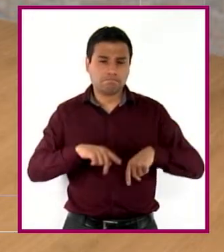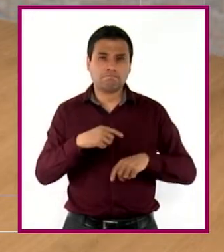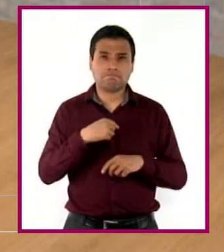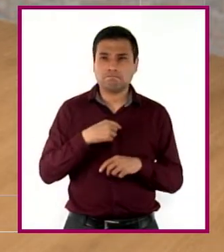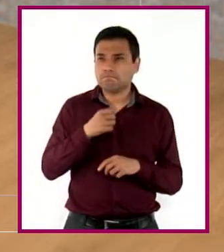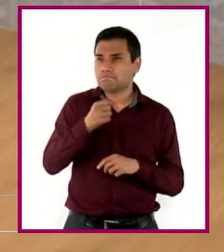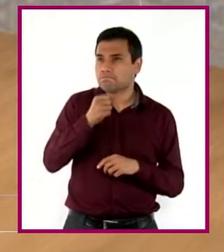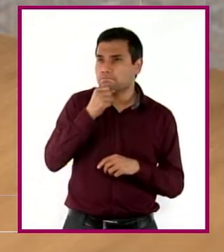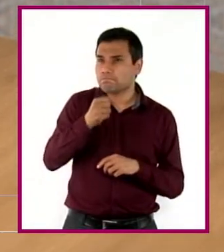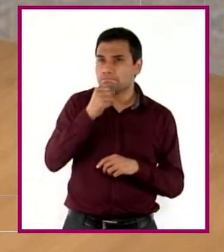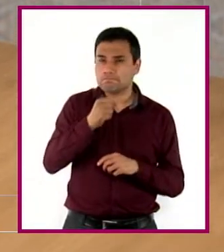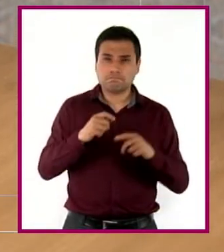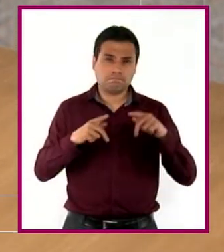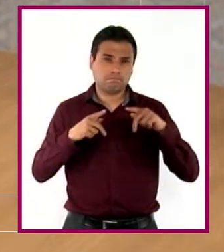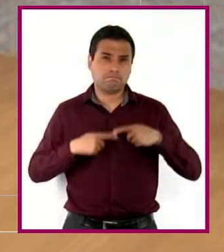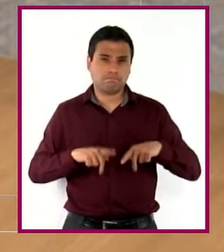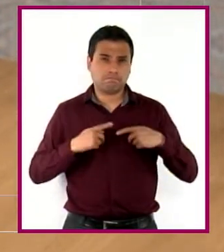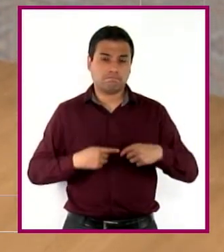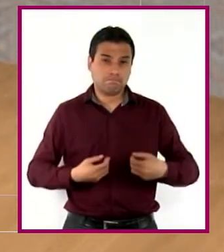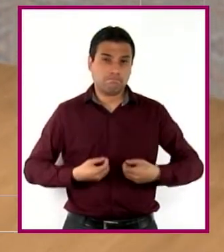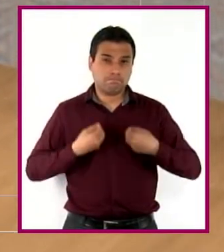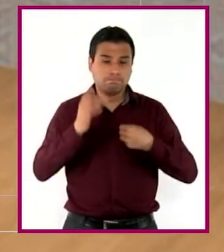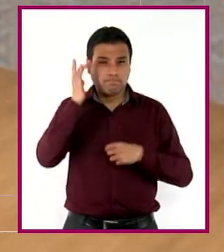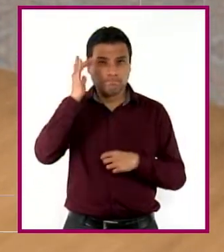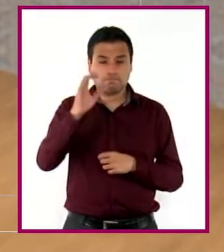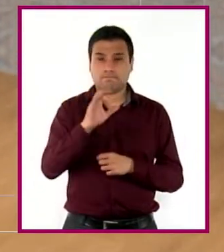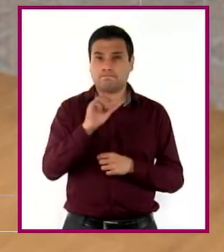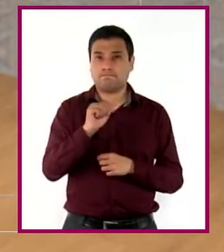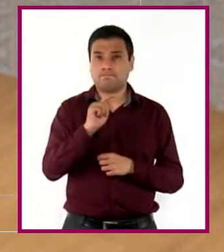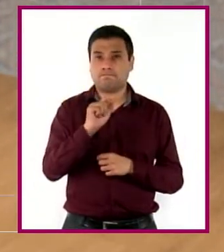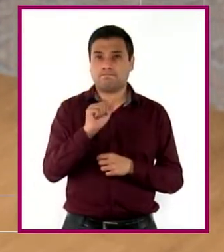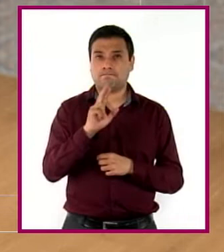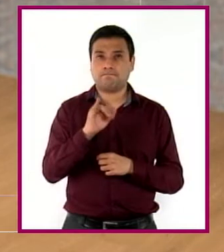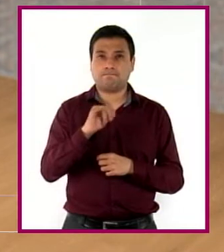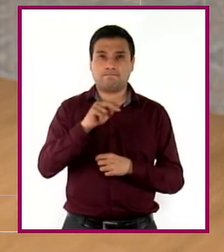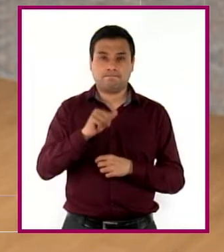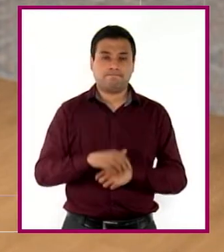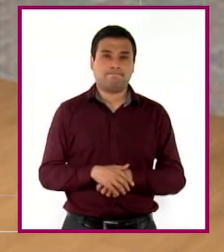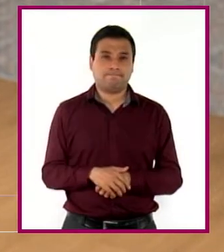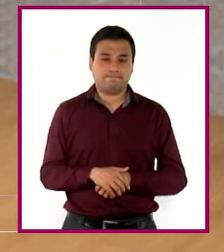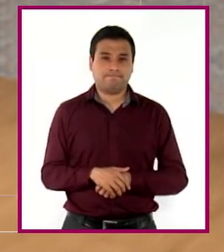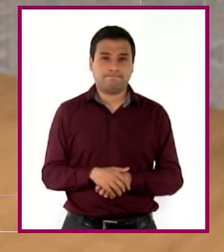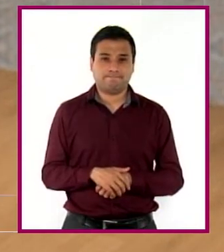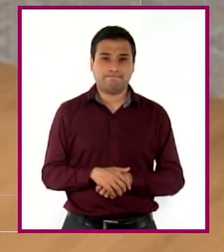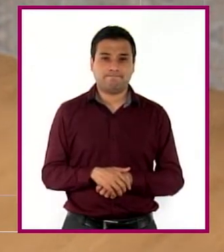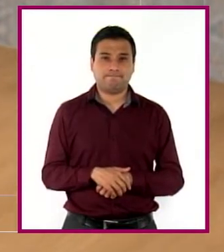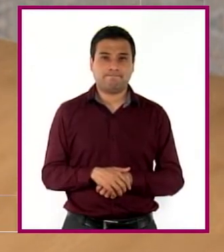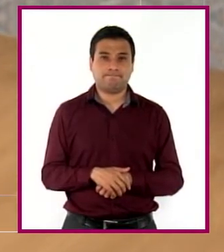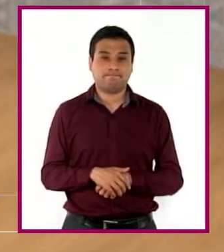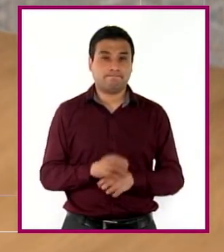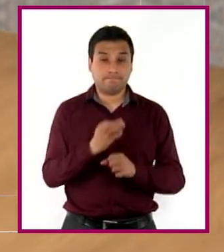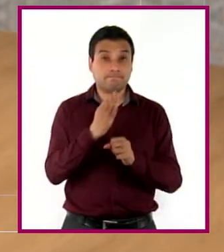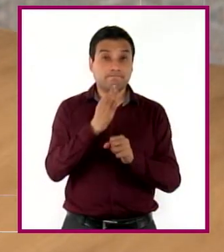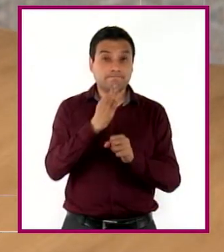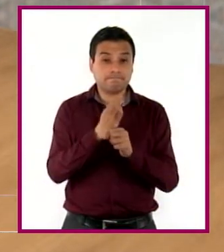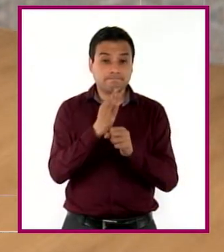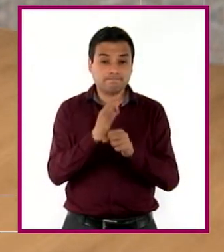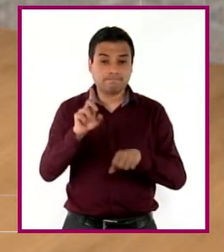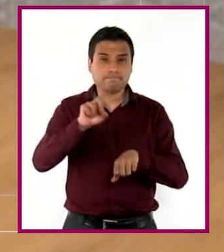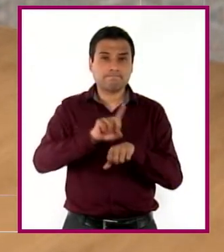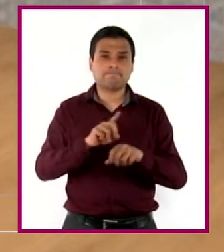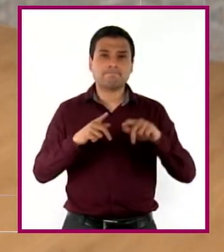ustedes, habitan Santa Catalina, nuestra querida municipalidad. El día de hoy estoy